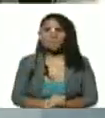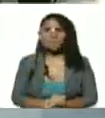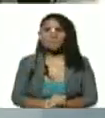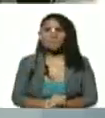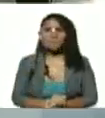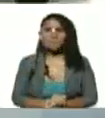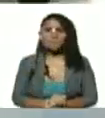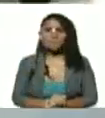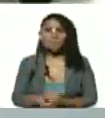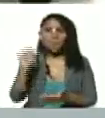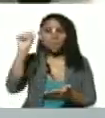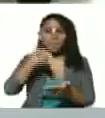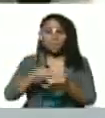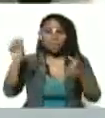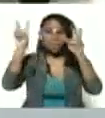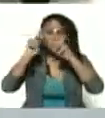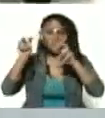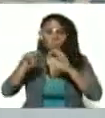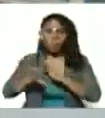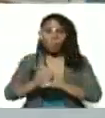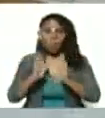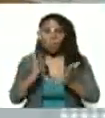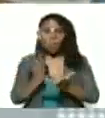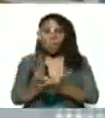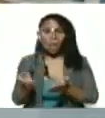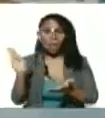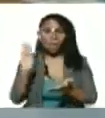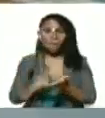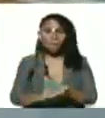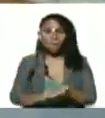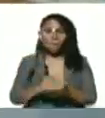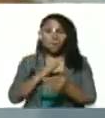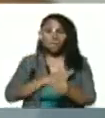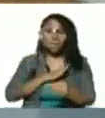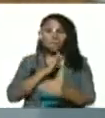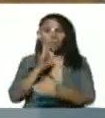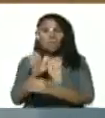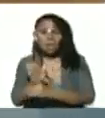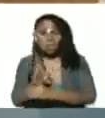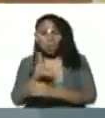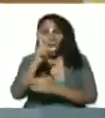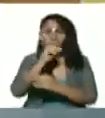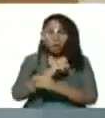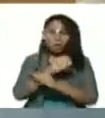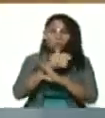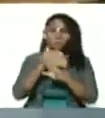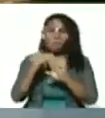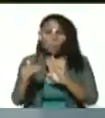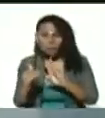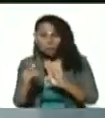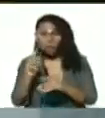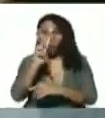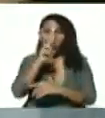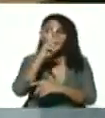los centros de investigación mundial han estado viendo año año y medio dos años